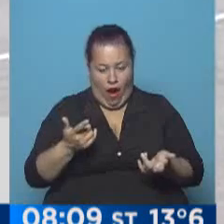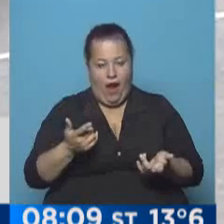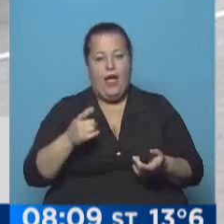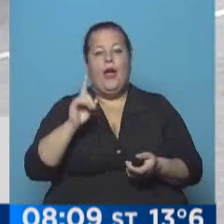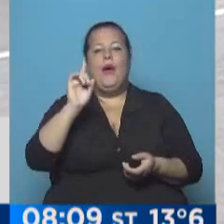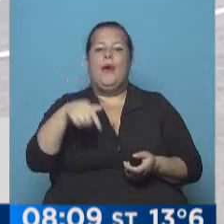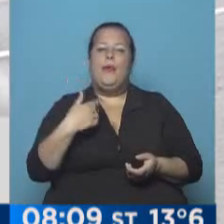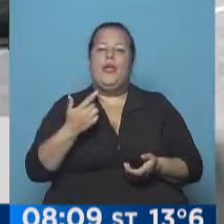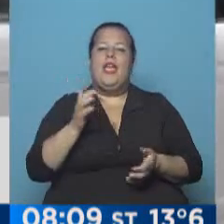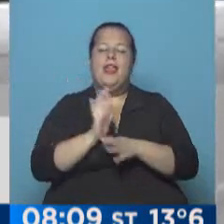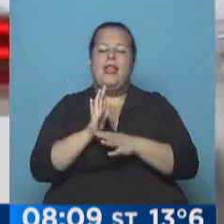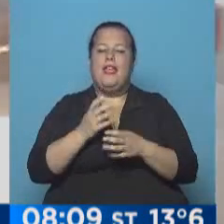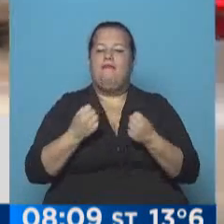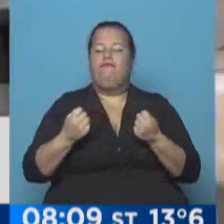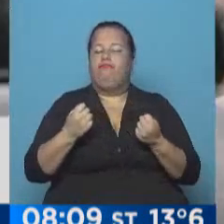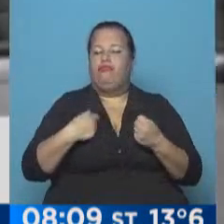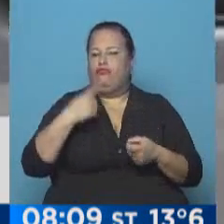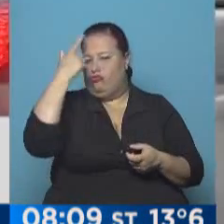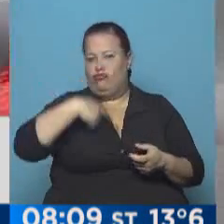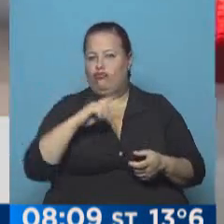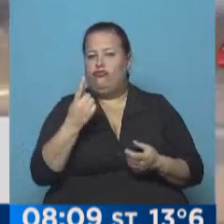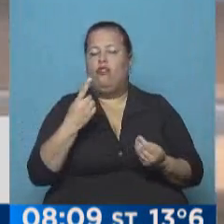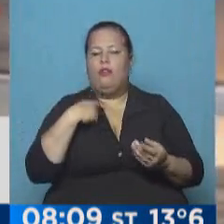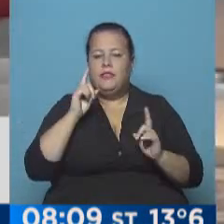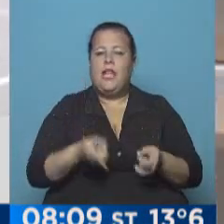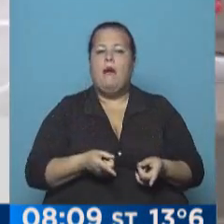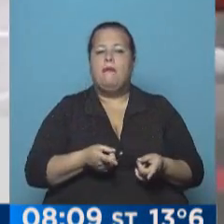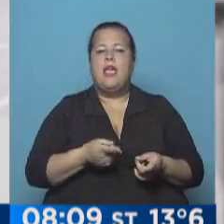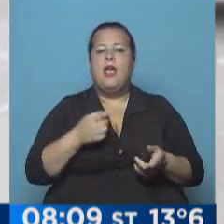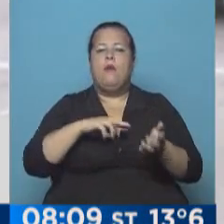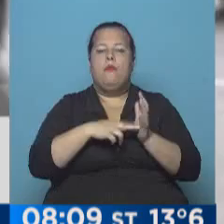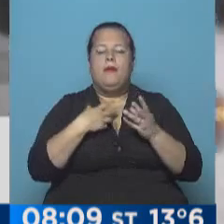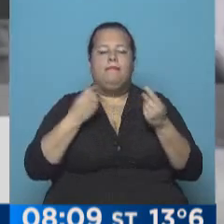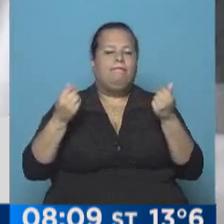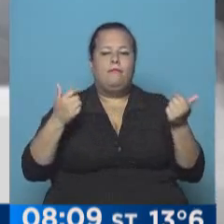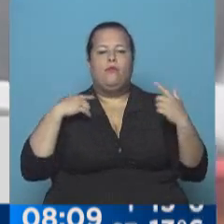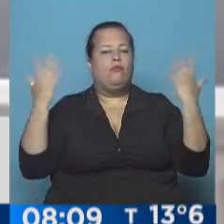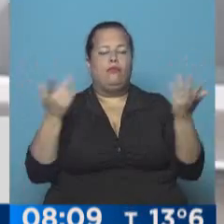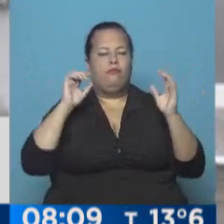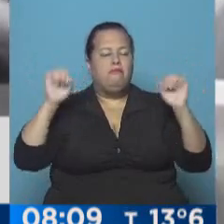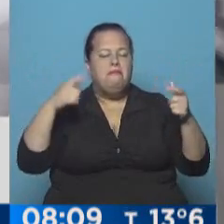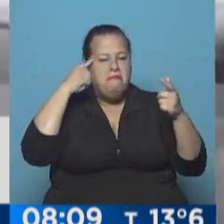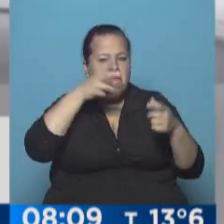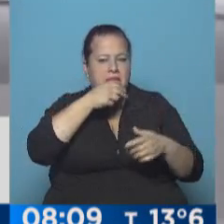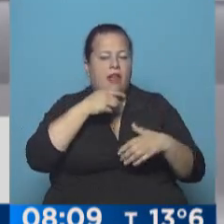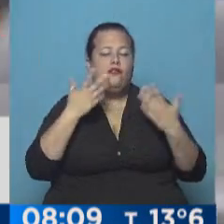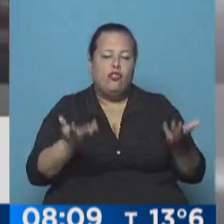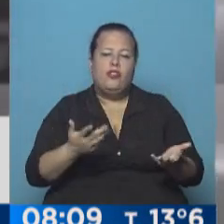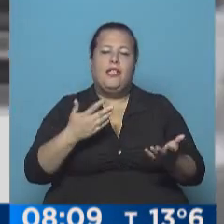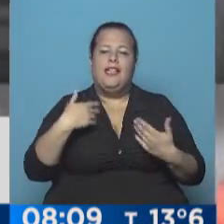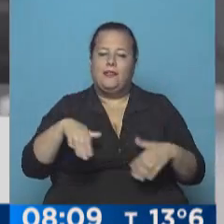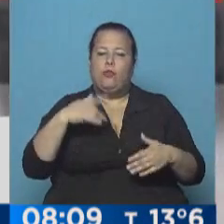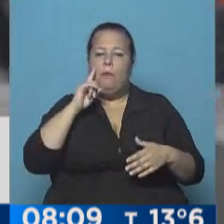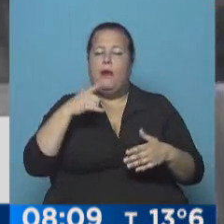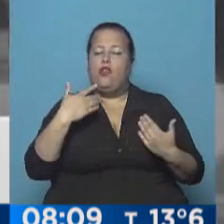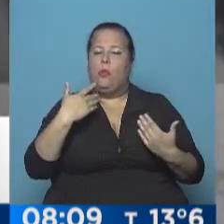genera un estado de omnipotencia, afecta también la percepción del entorno, así que es muy proclive